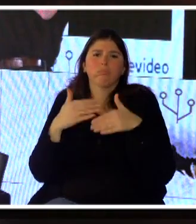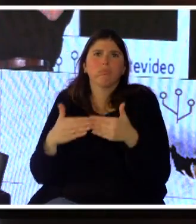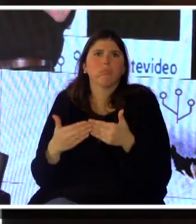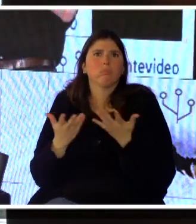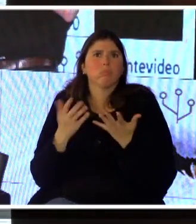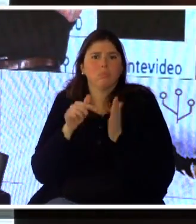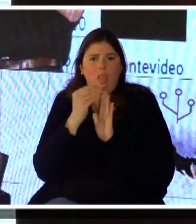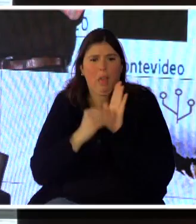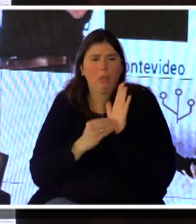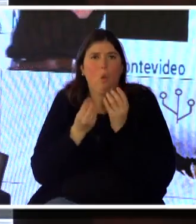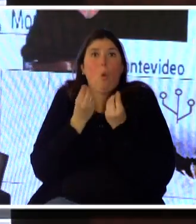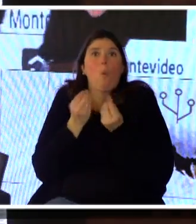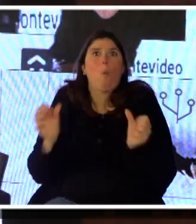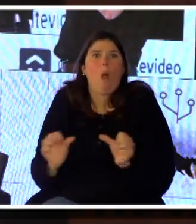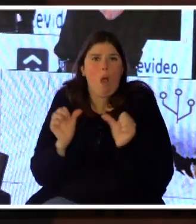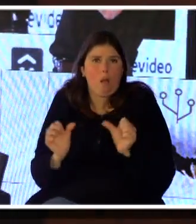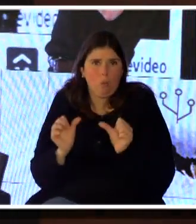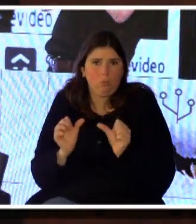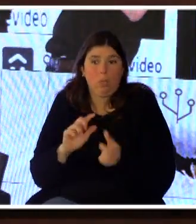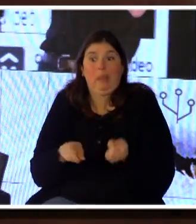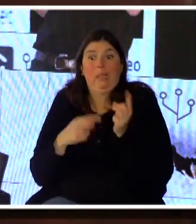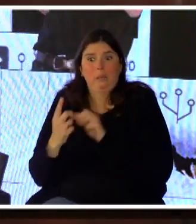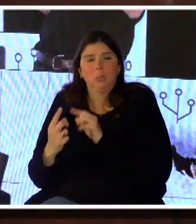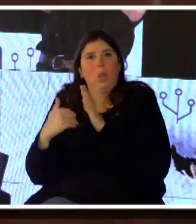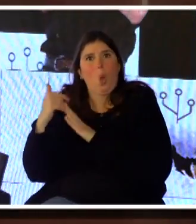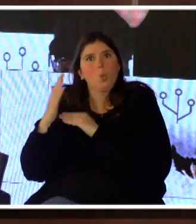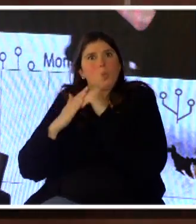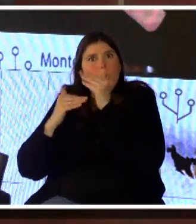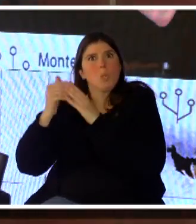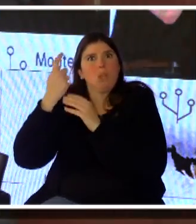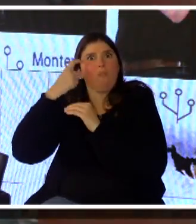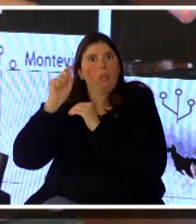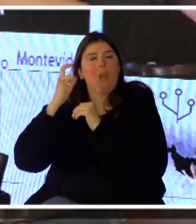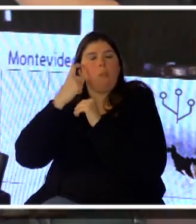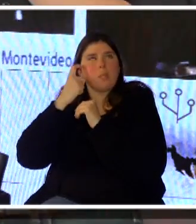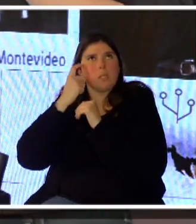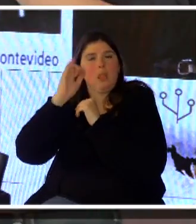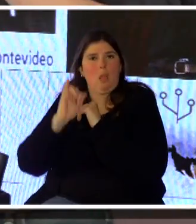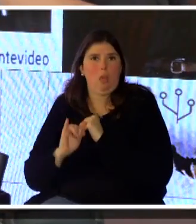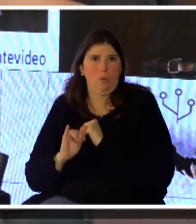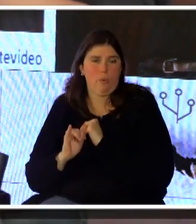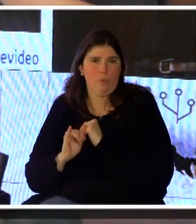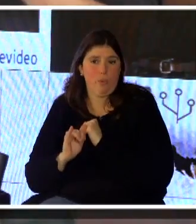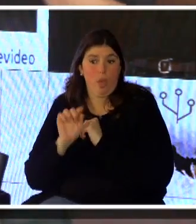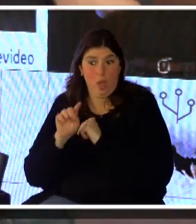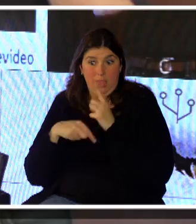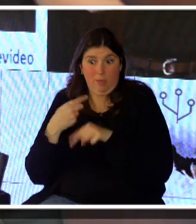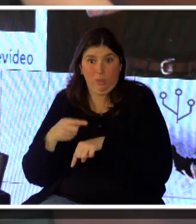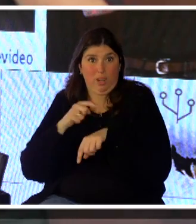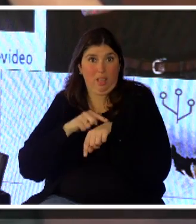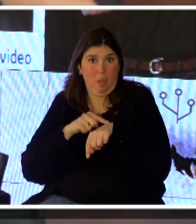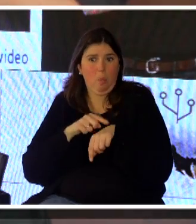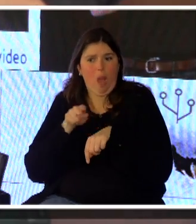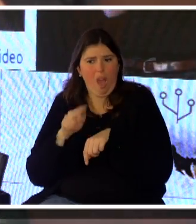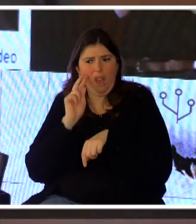consigo, y a partir de allí construir el indicador. Y repetir eso en el tiempo para evaluar si efectivamente ese indicador mide lo que